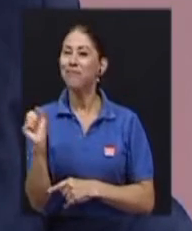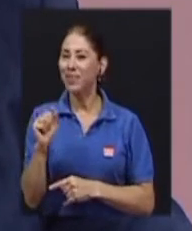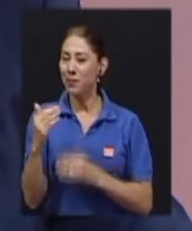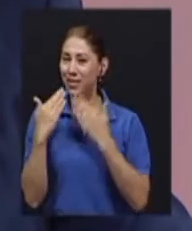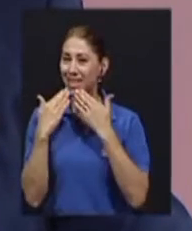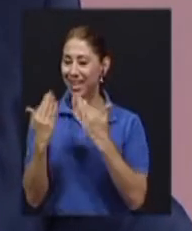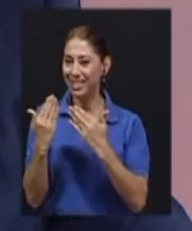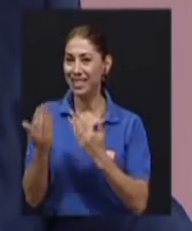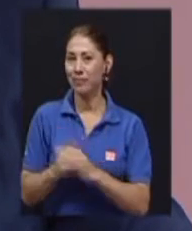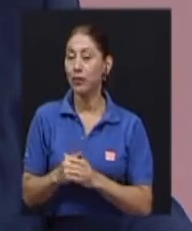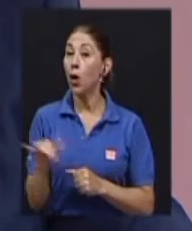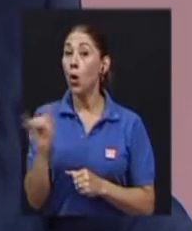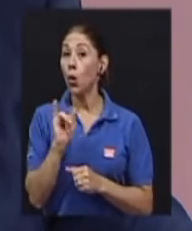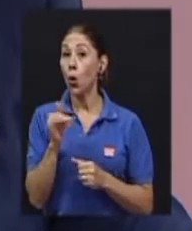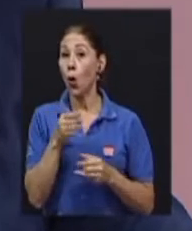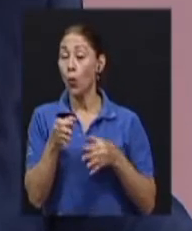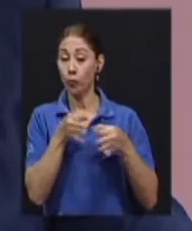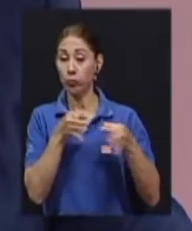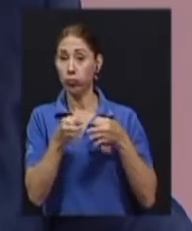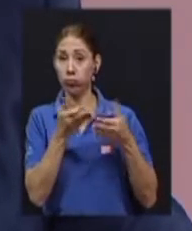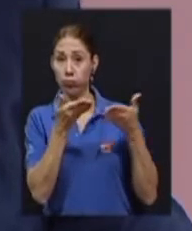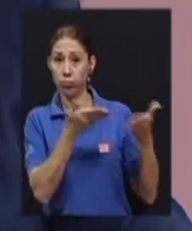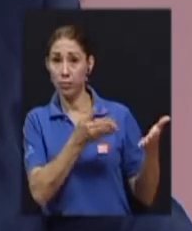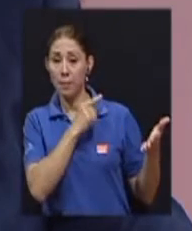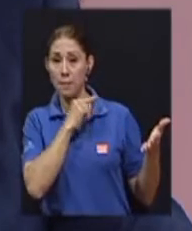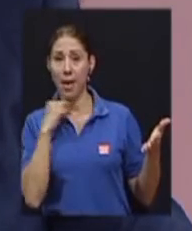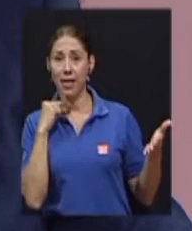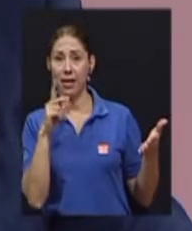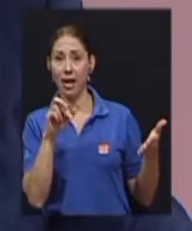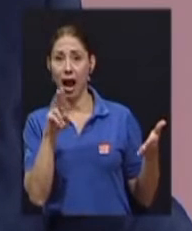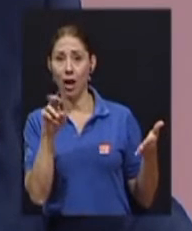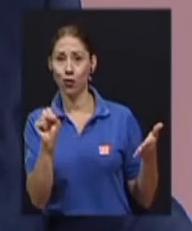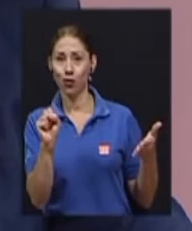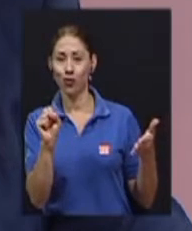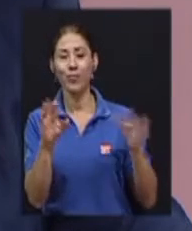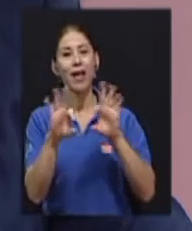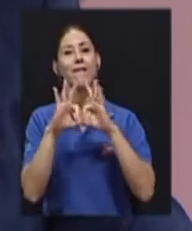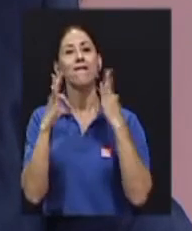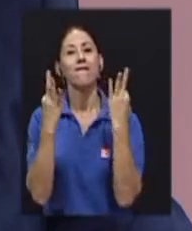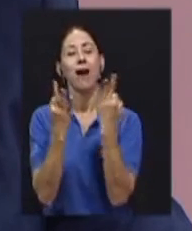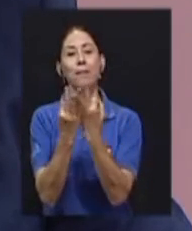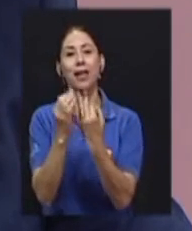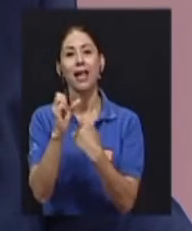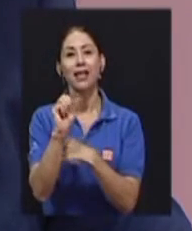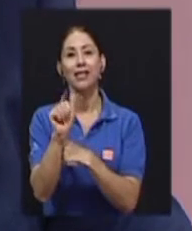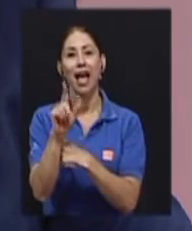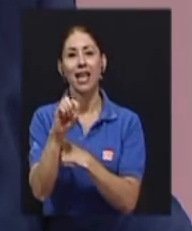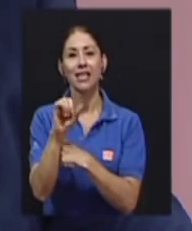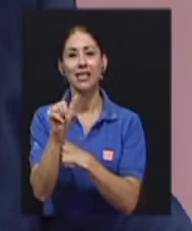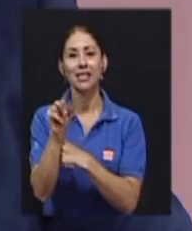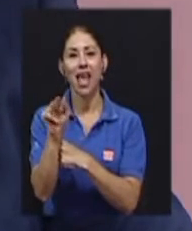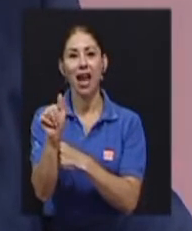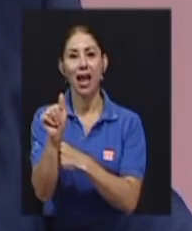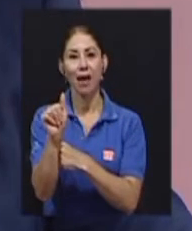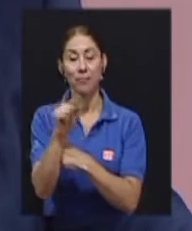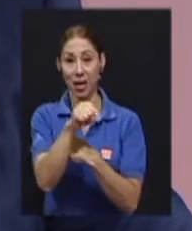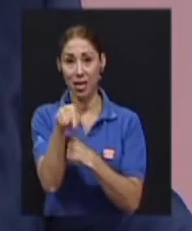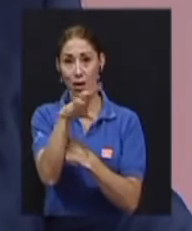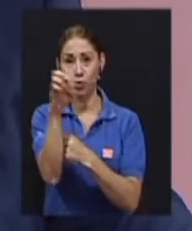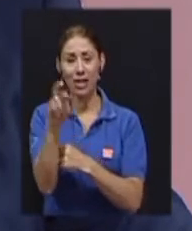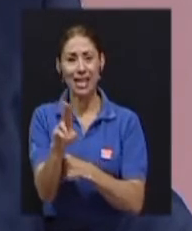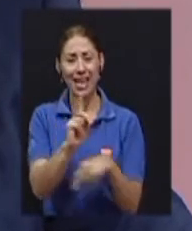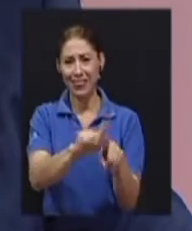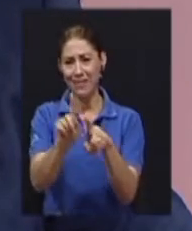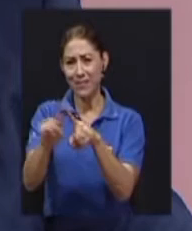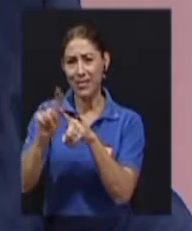don Juan. nos venía explicando el padre Carlos, la familia salesiana en Costa Rica trabaja en una diversidad de obras. Una de